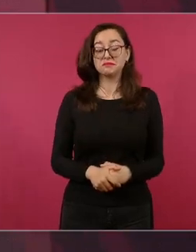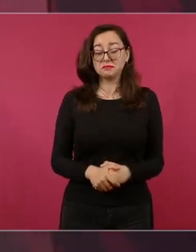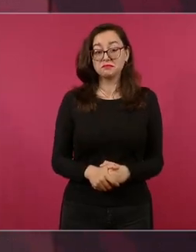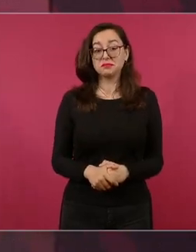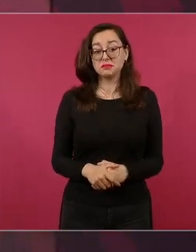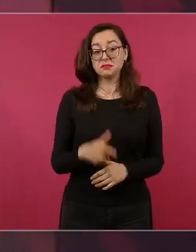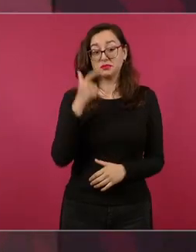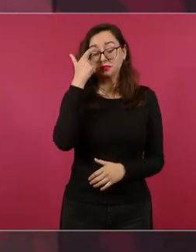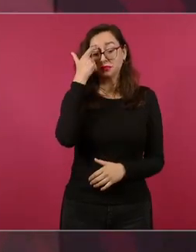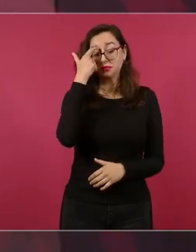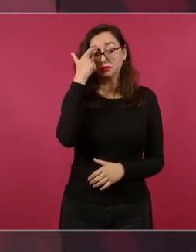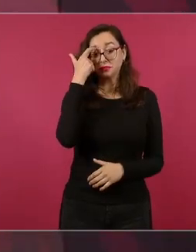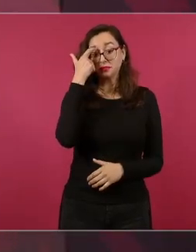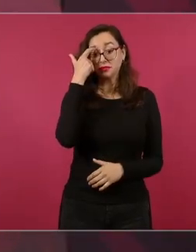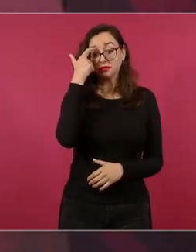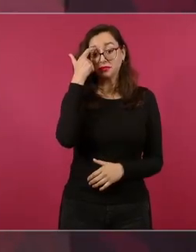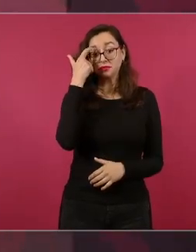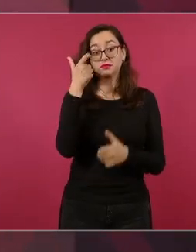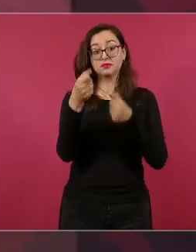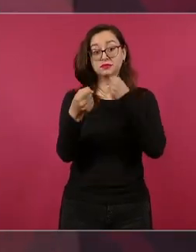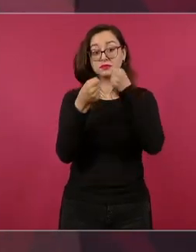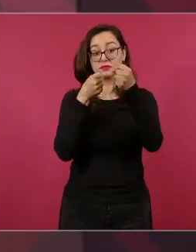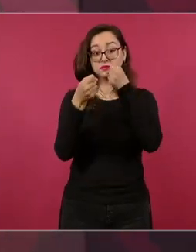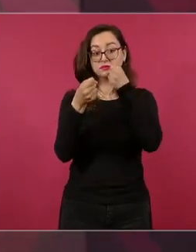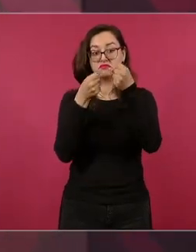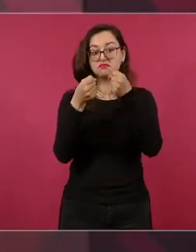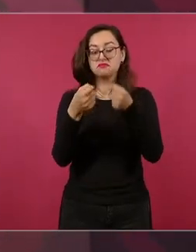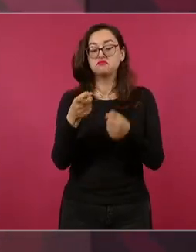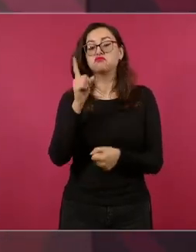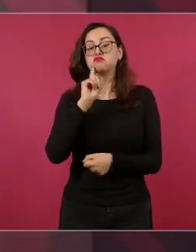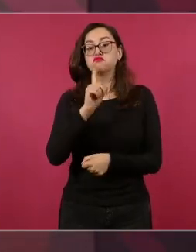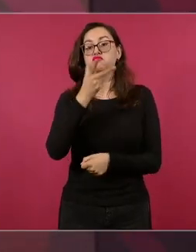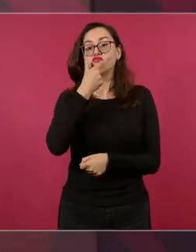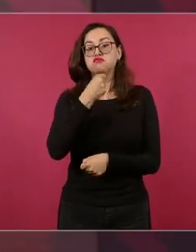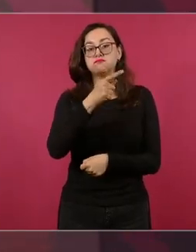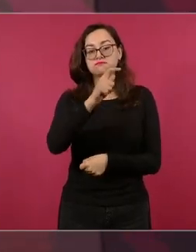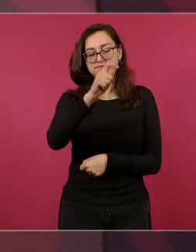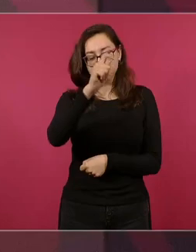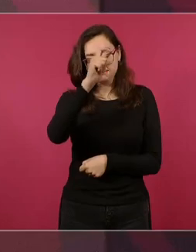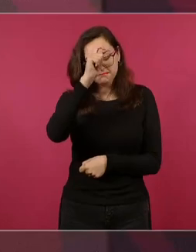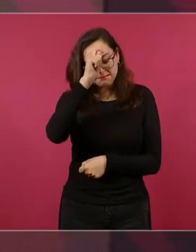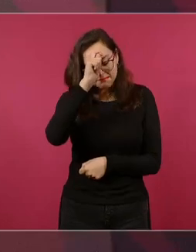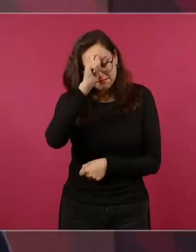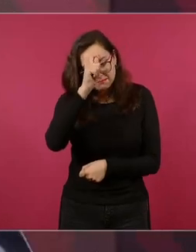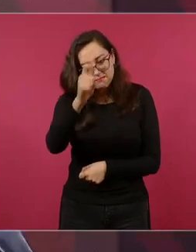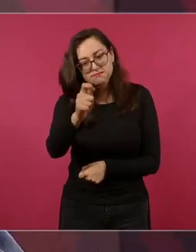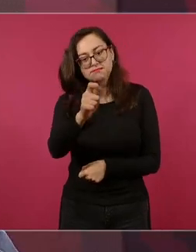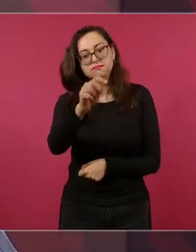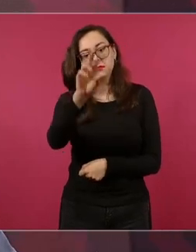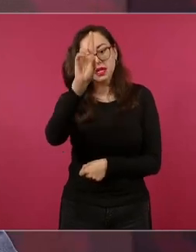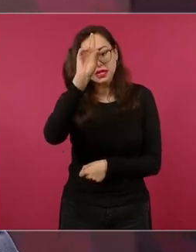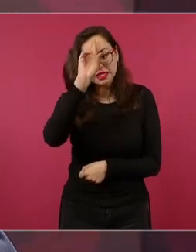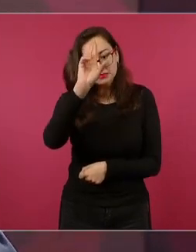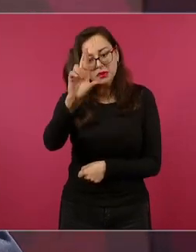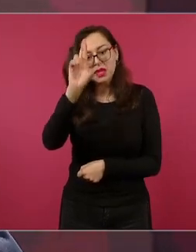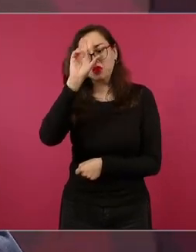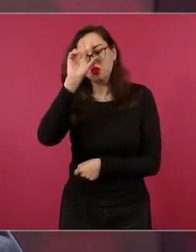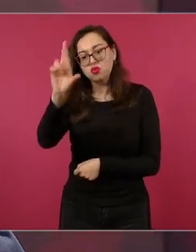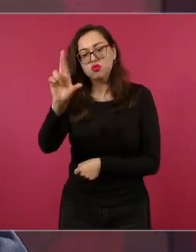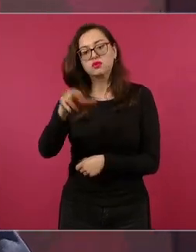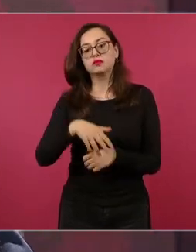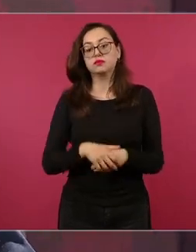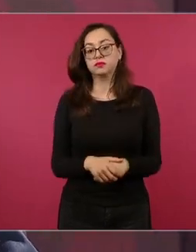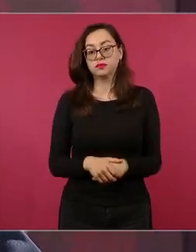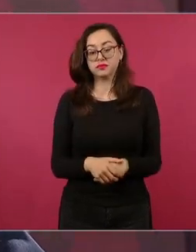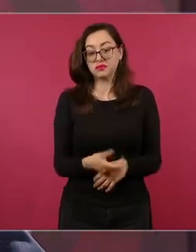mi respeto para los periodistas mujeres y hombres si las diferencias las tenemos y eso